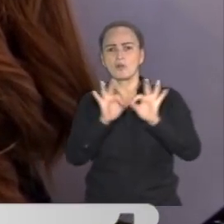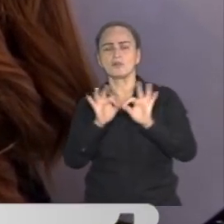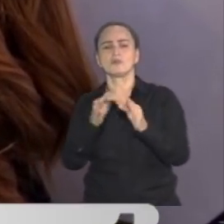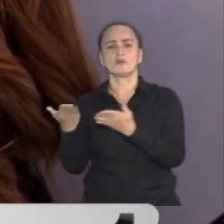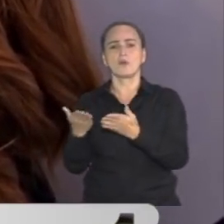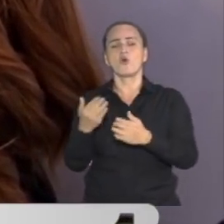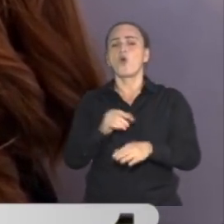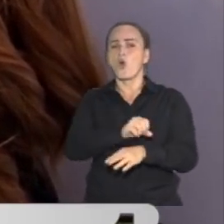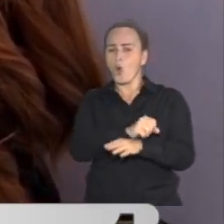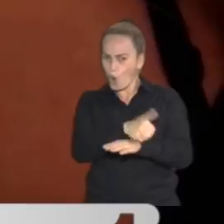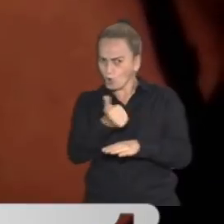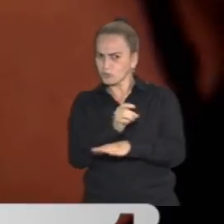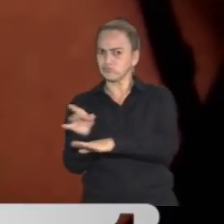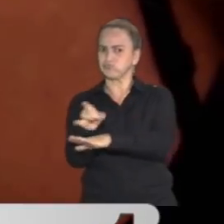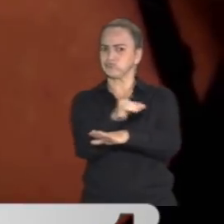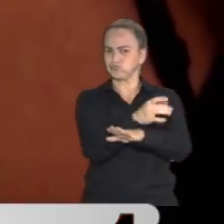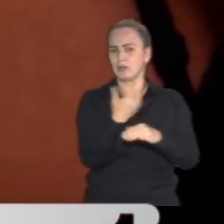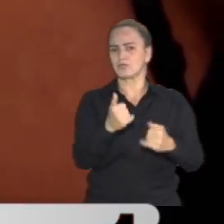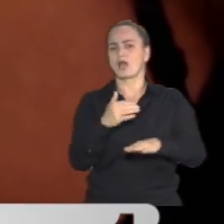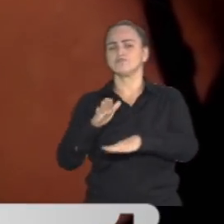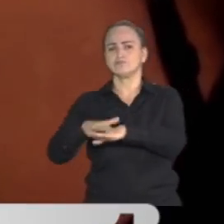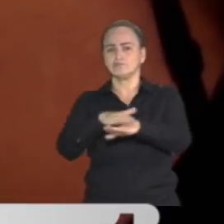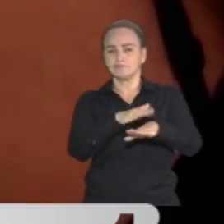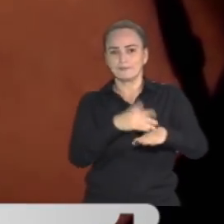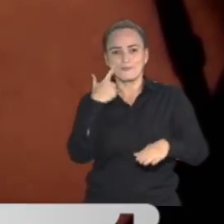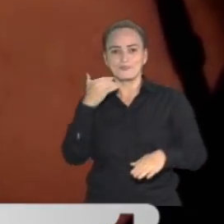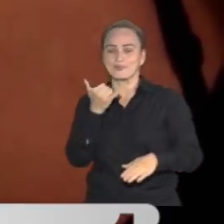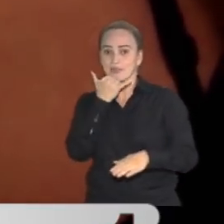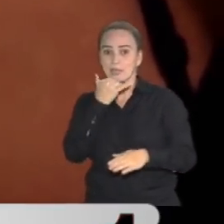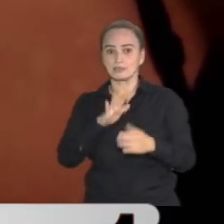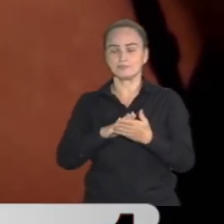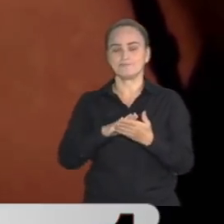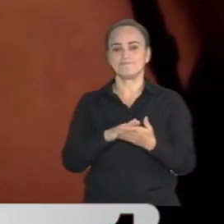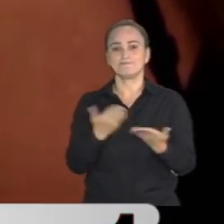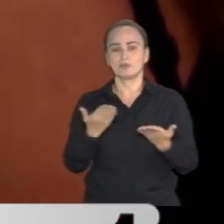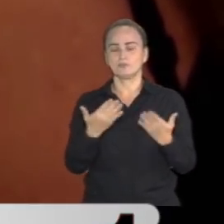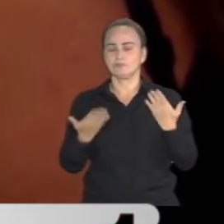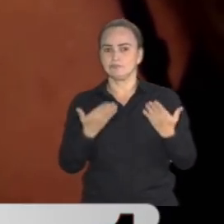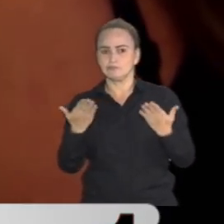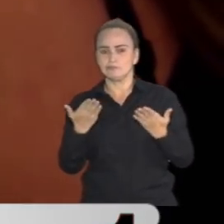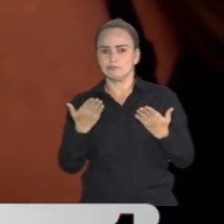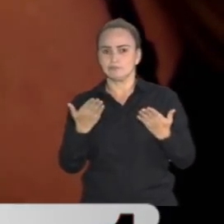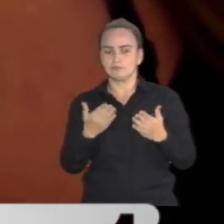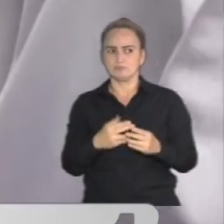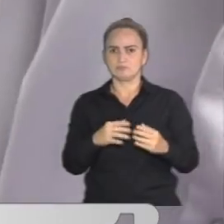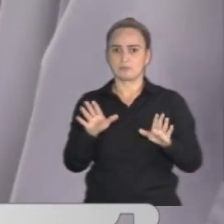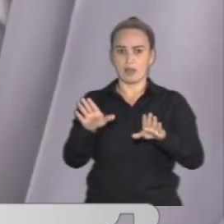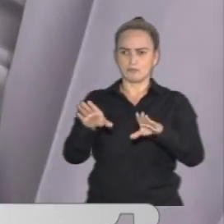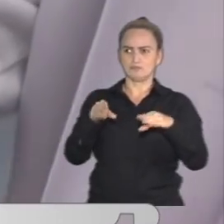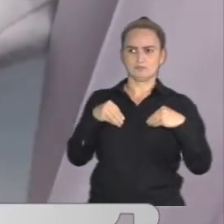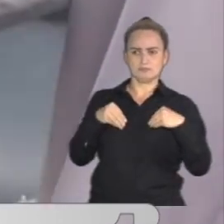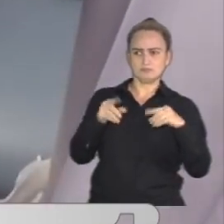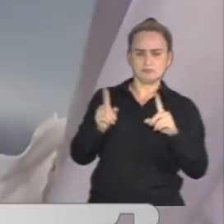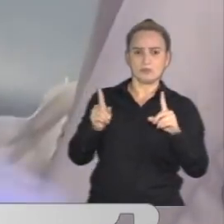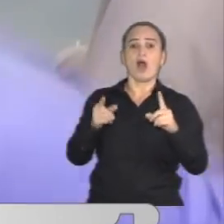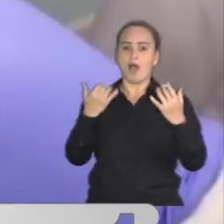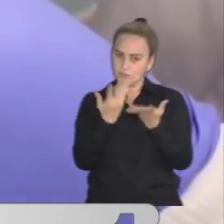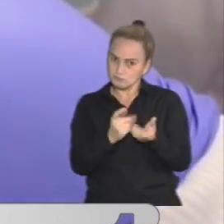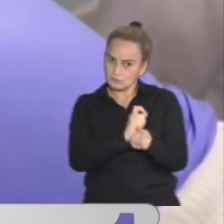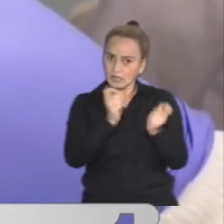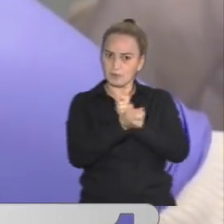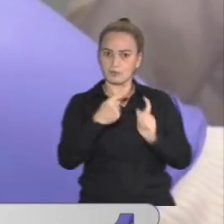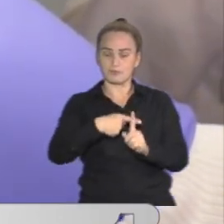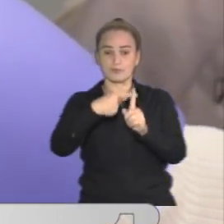empleadas por los otros fármacos ya autorizados, lo que podría reducir el escepticismo entre los no vacunados. La vacuna de la firma